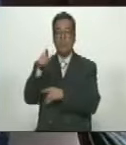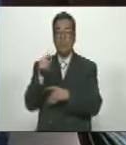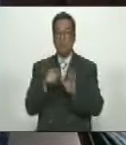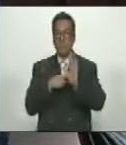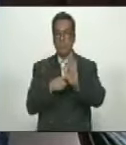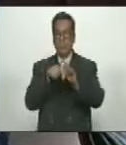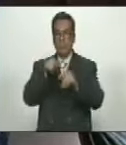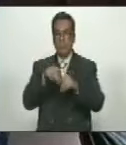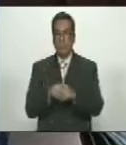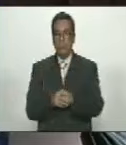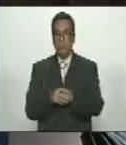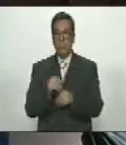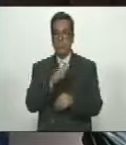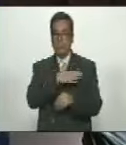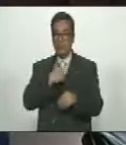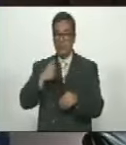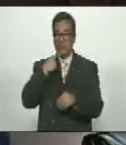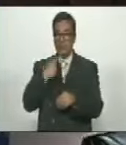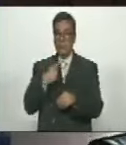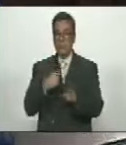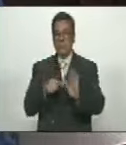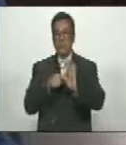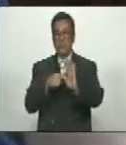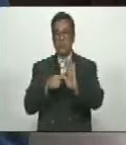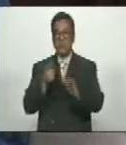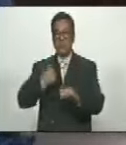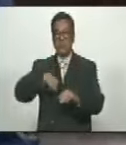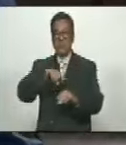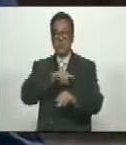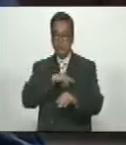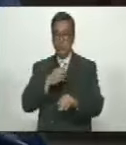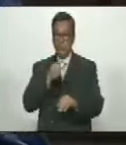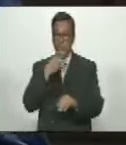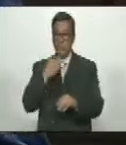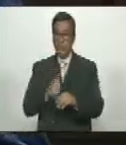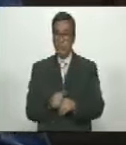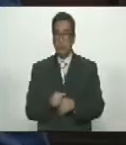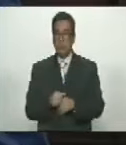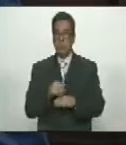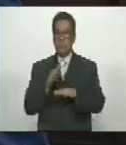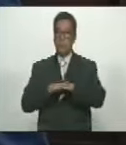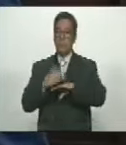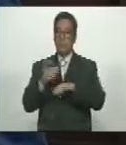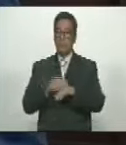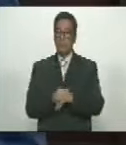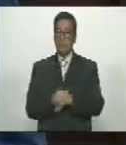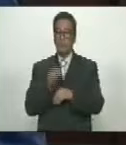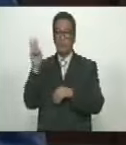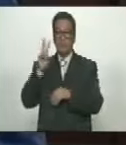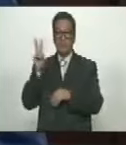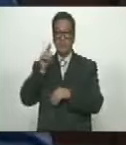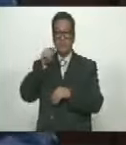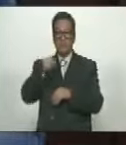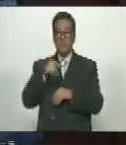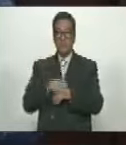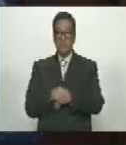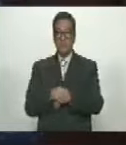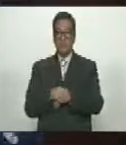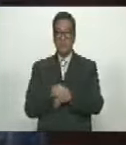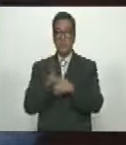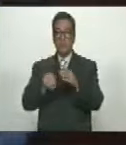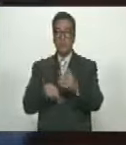exposición Y quiero expresar nuestra satisfacción Puesto que Venezuela Ha